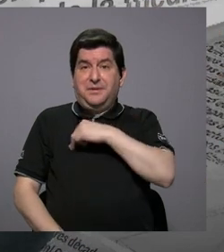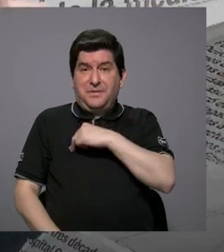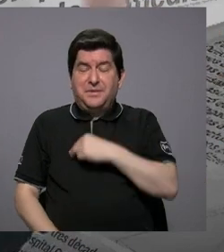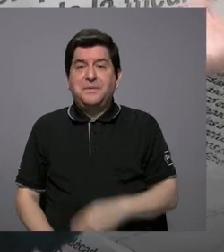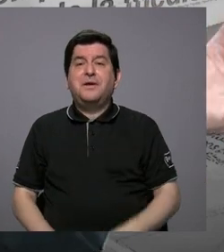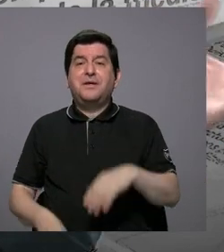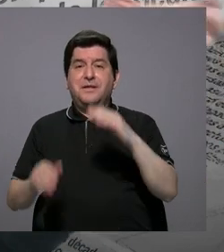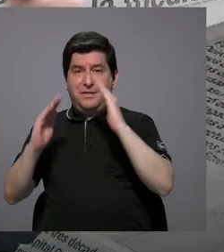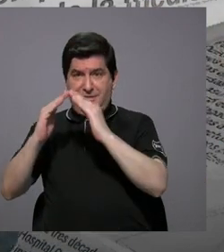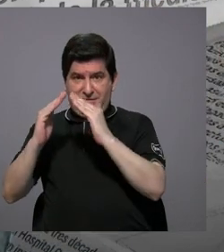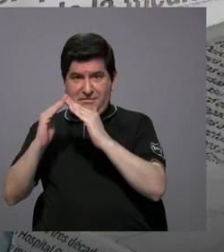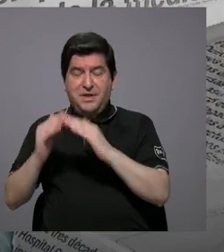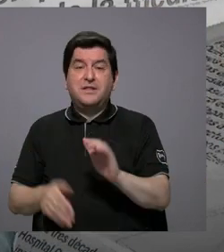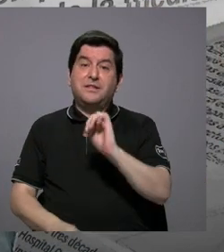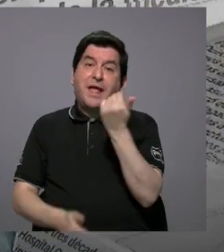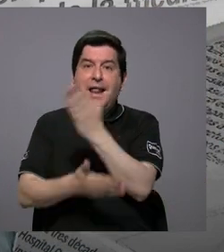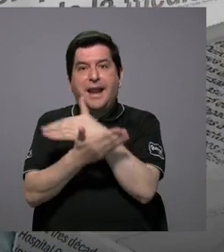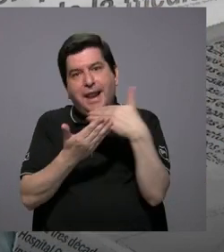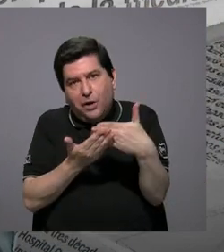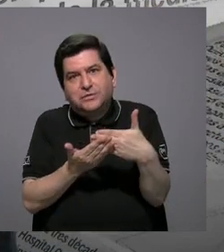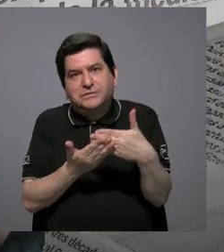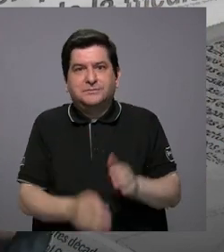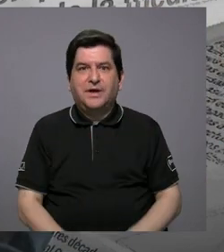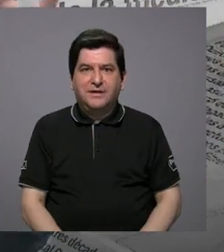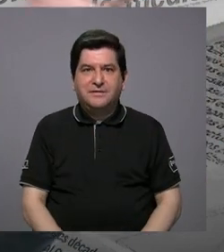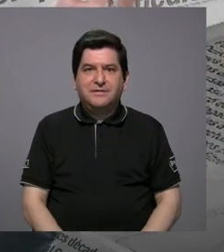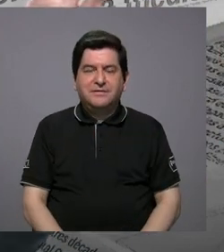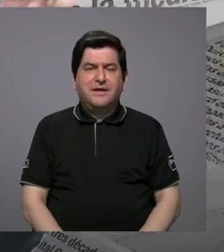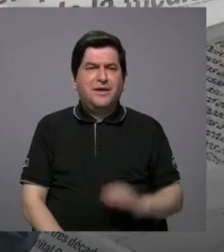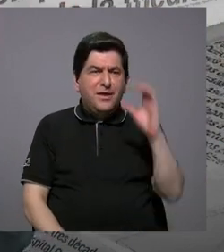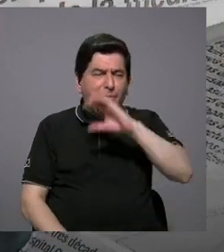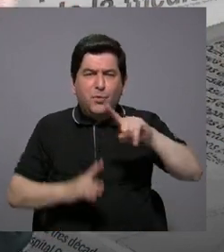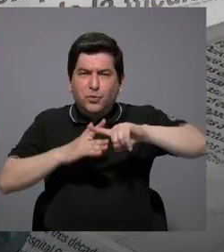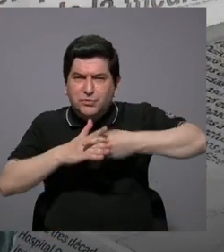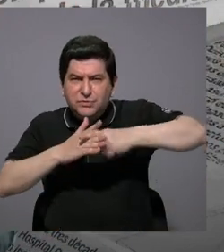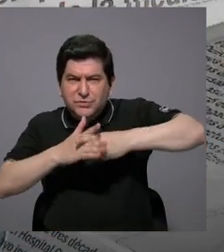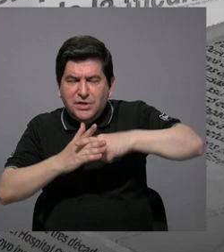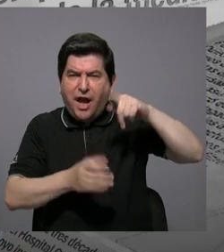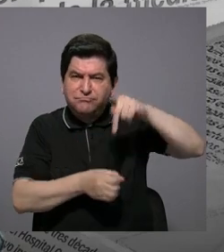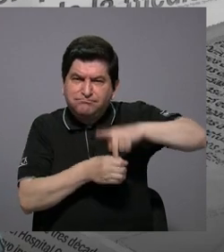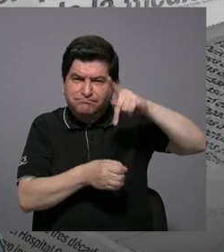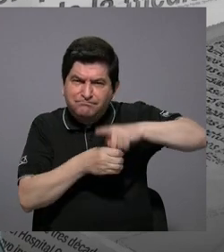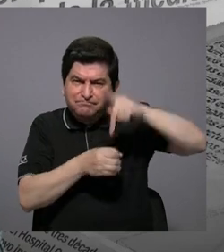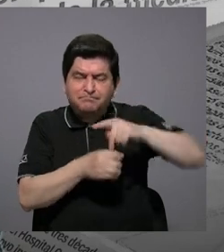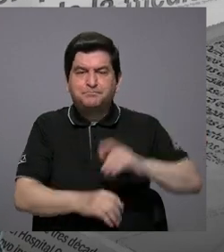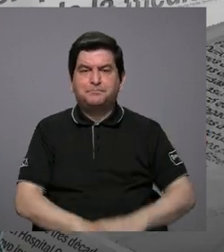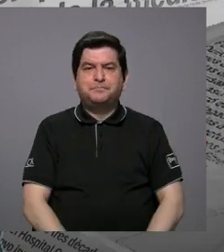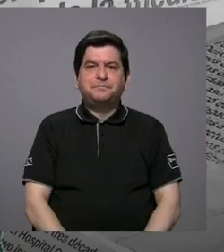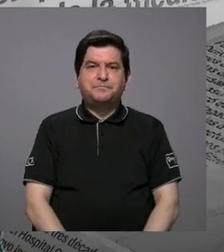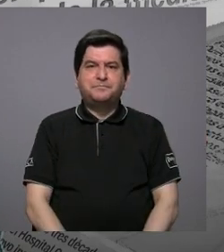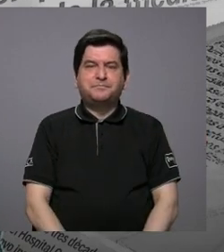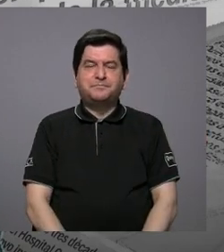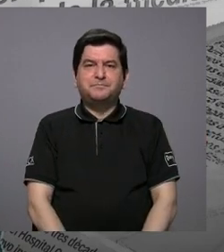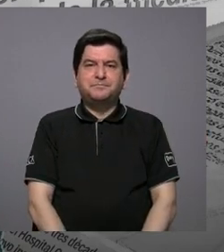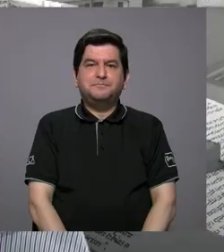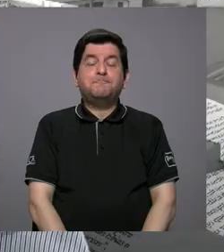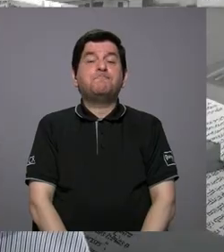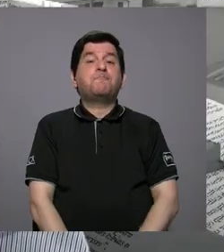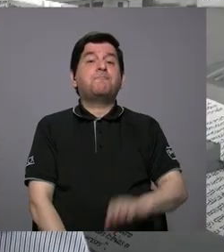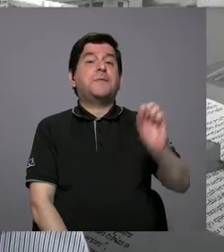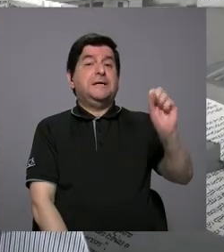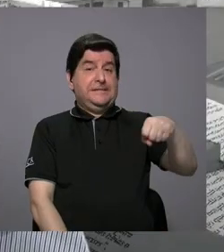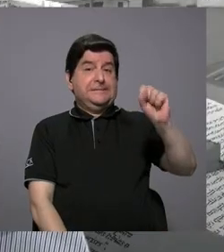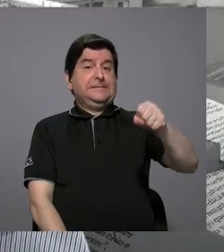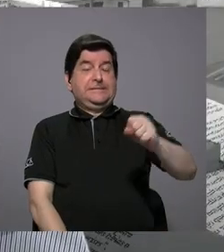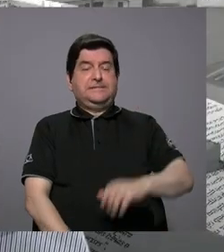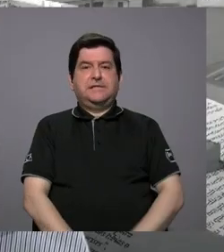y es la otra parte en buscar mecanismos de participación. Sí, yo